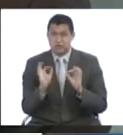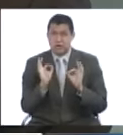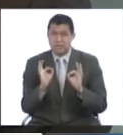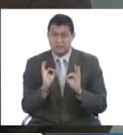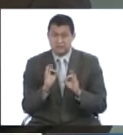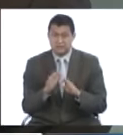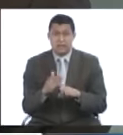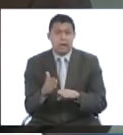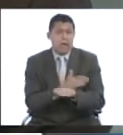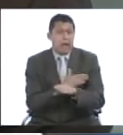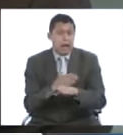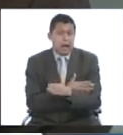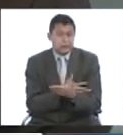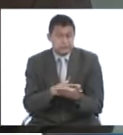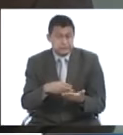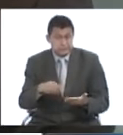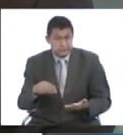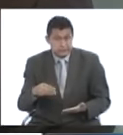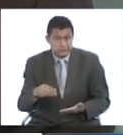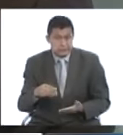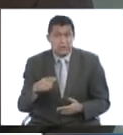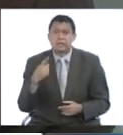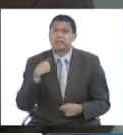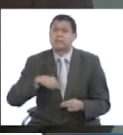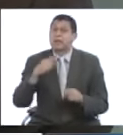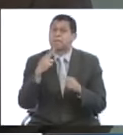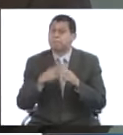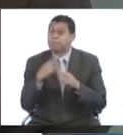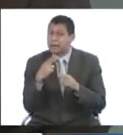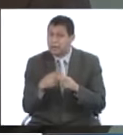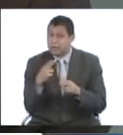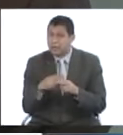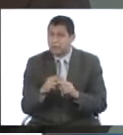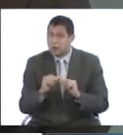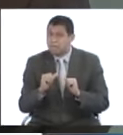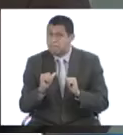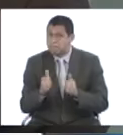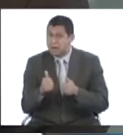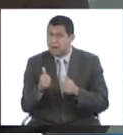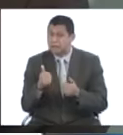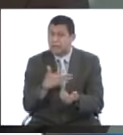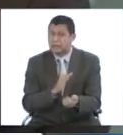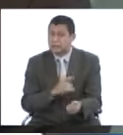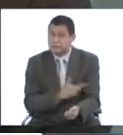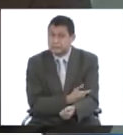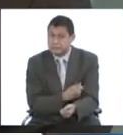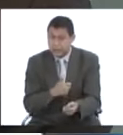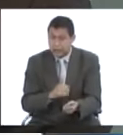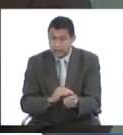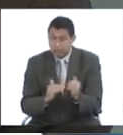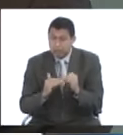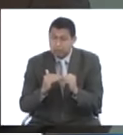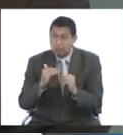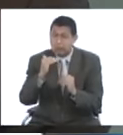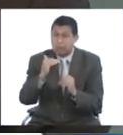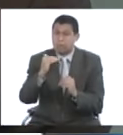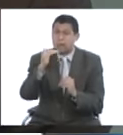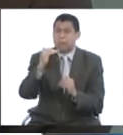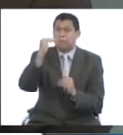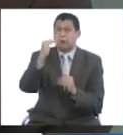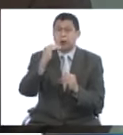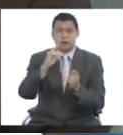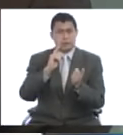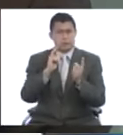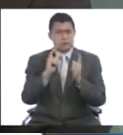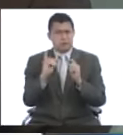prediabetes, estamos hablando de aquella persona que tiene los factores de riesgo, ya empieza a tener valores de glicemia en ayunas alterados,